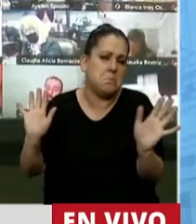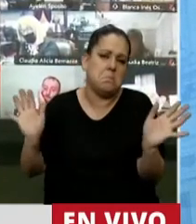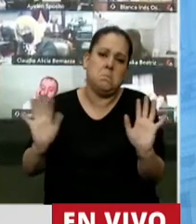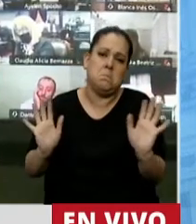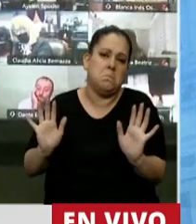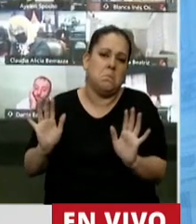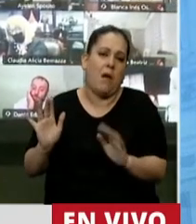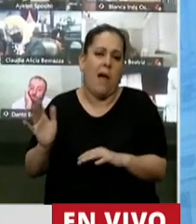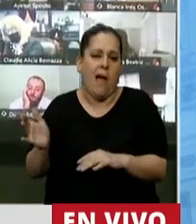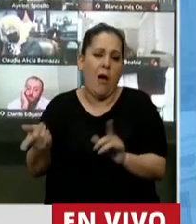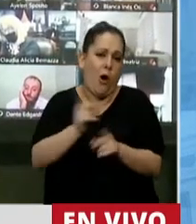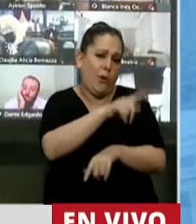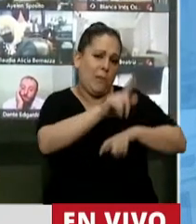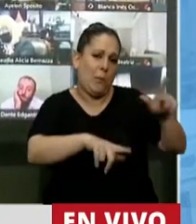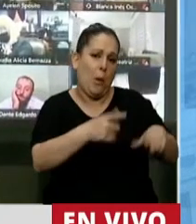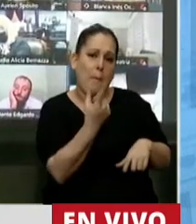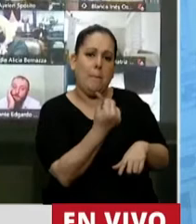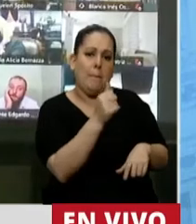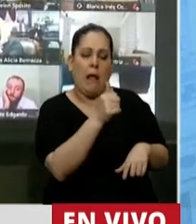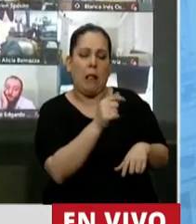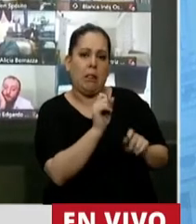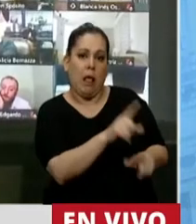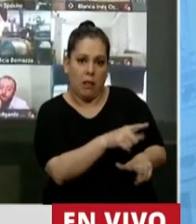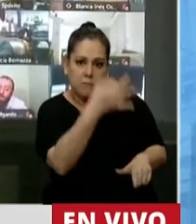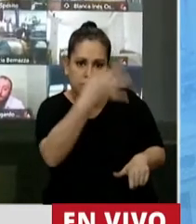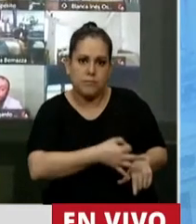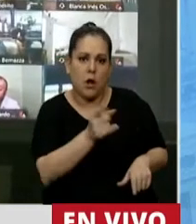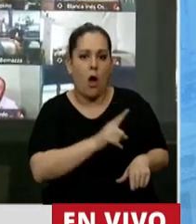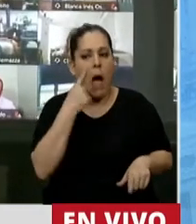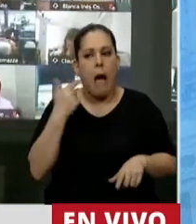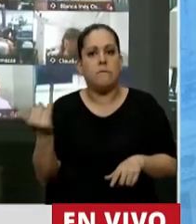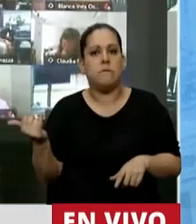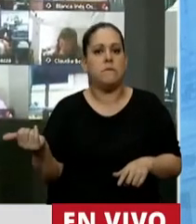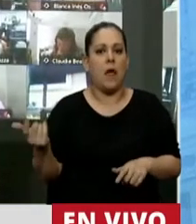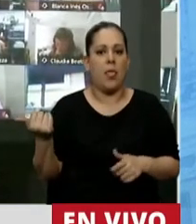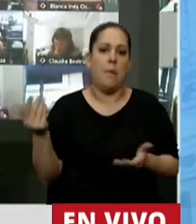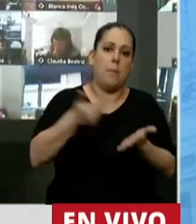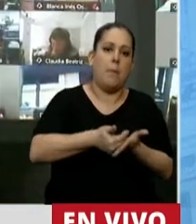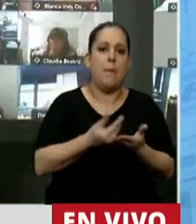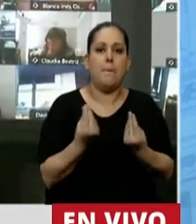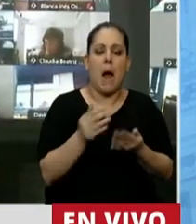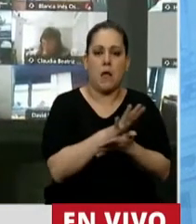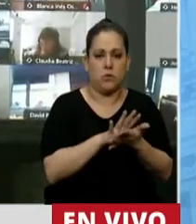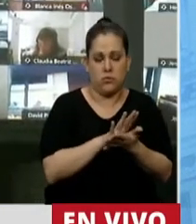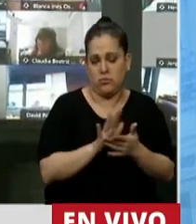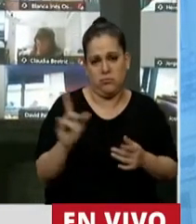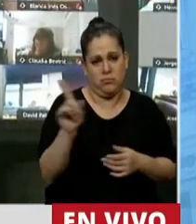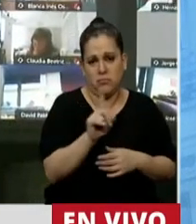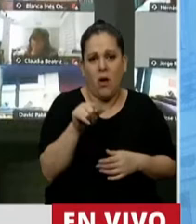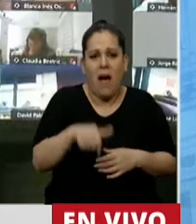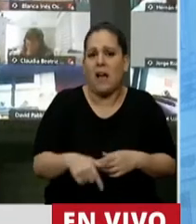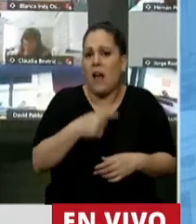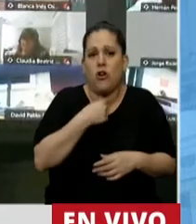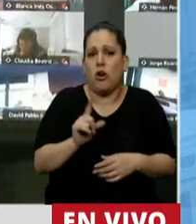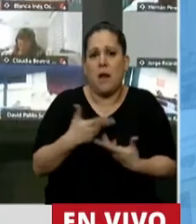algunos juegan con la plata ajena en vez de pensar soluciones un poco más creativas. Y acá no se trata de defender a las grandes